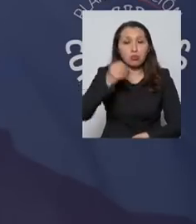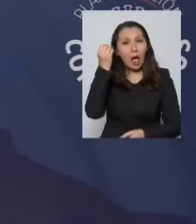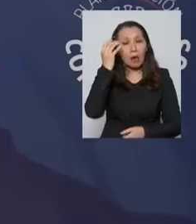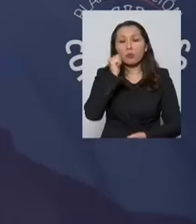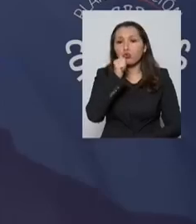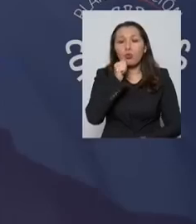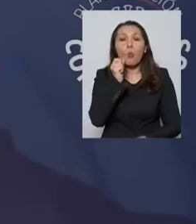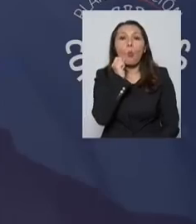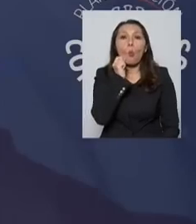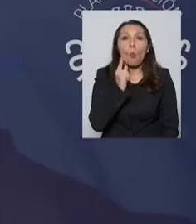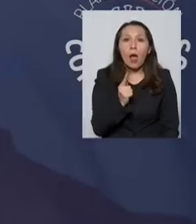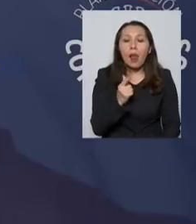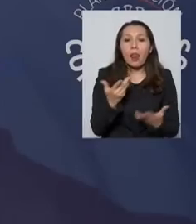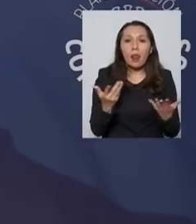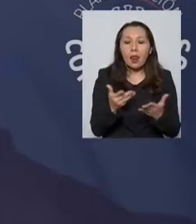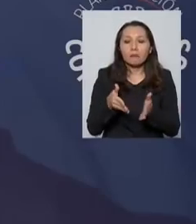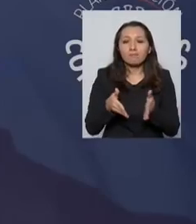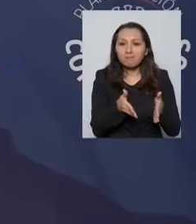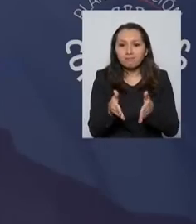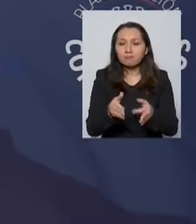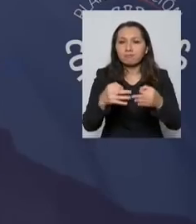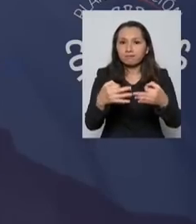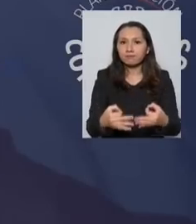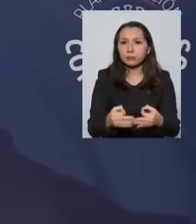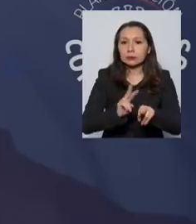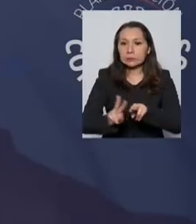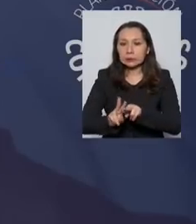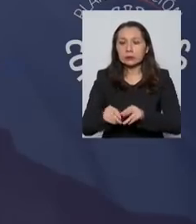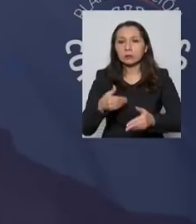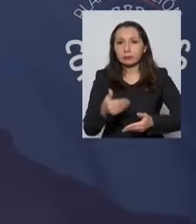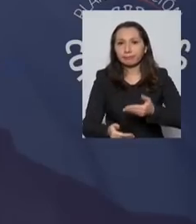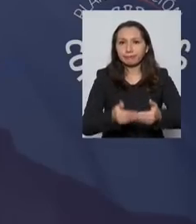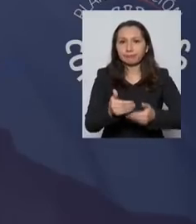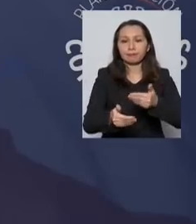días cuáles son los cursos correctos de acción.